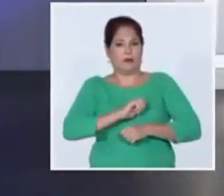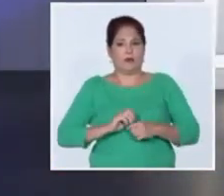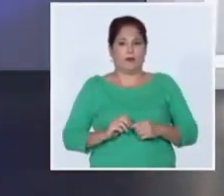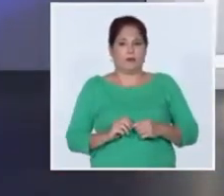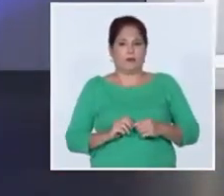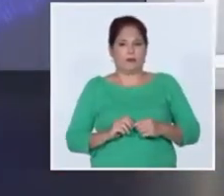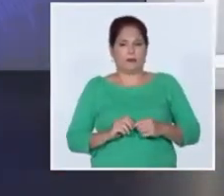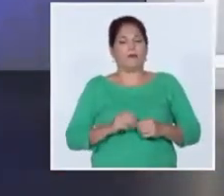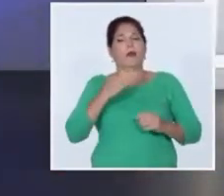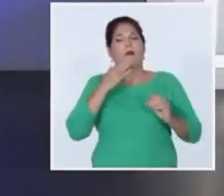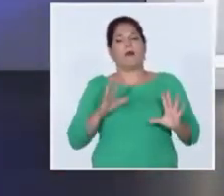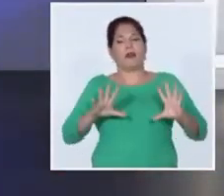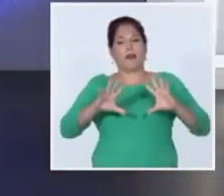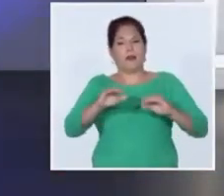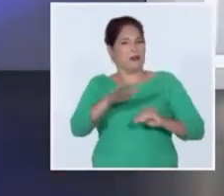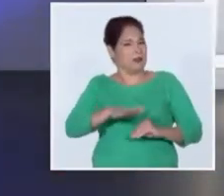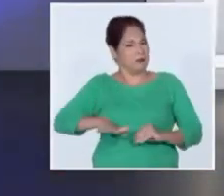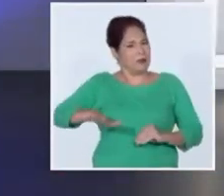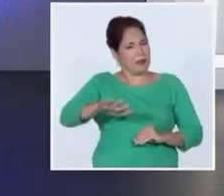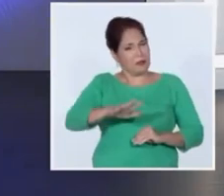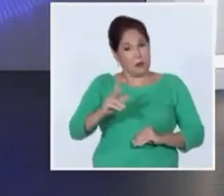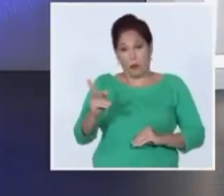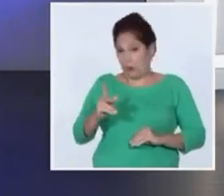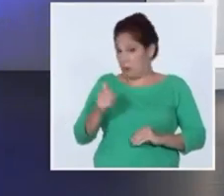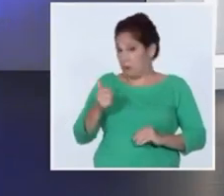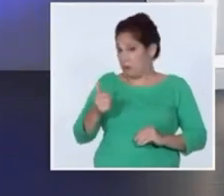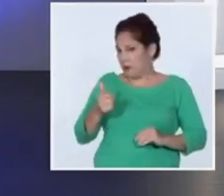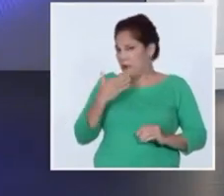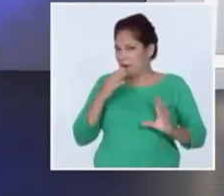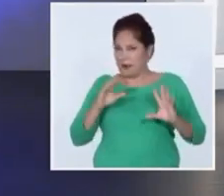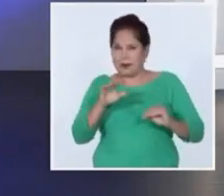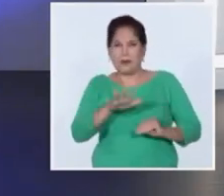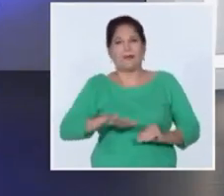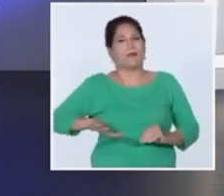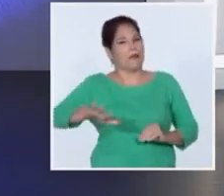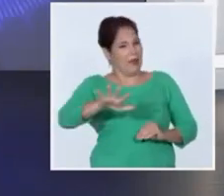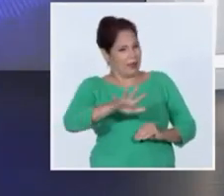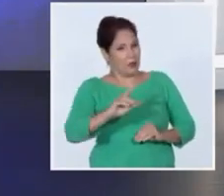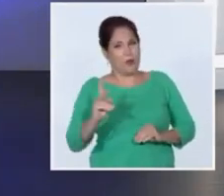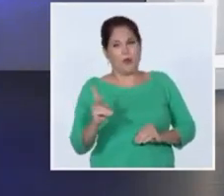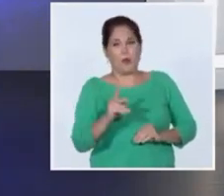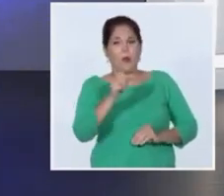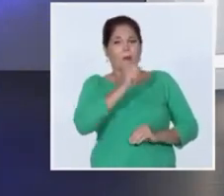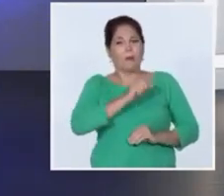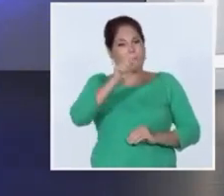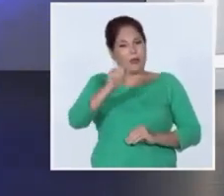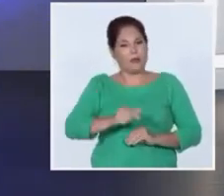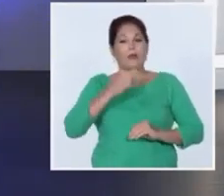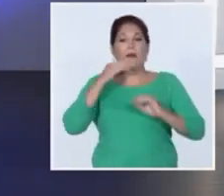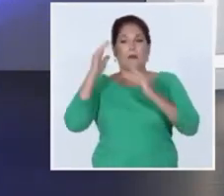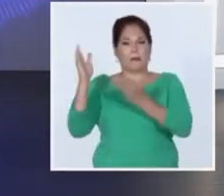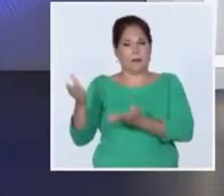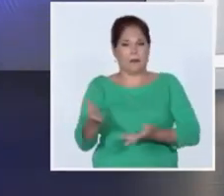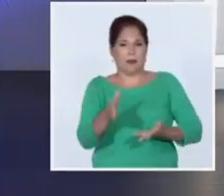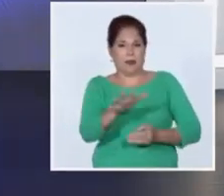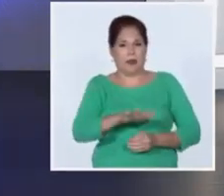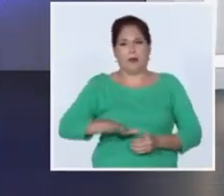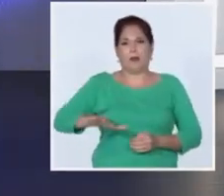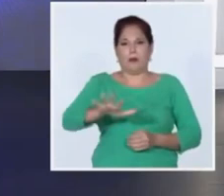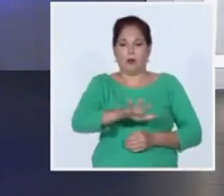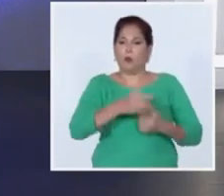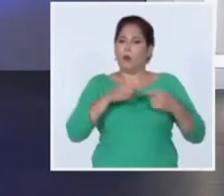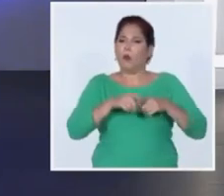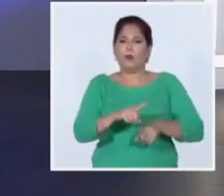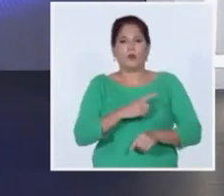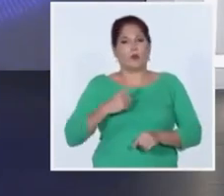Muy buenas noches ¿Cómo estás Giselle? Muy bien Muy buenas noches Rey Gómez y Giselle Filitelles les damos la bienvenida acompáñenos